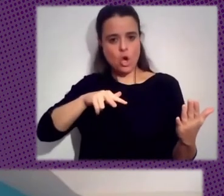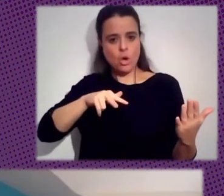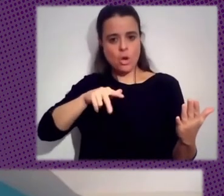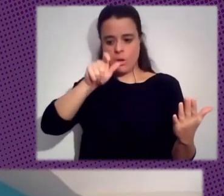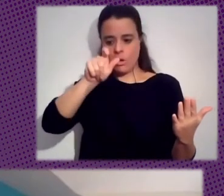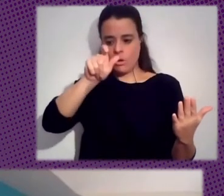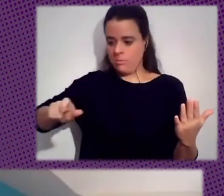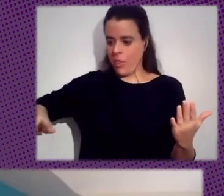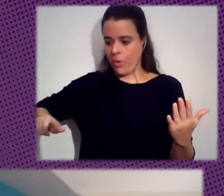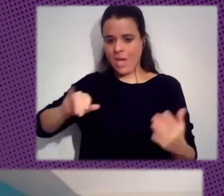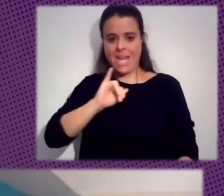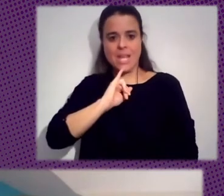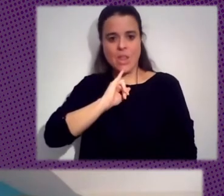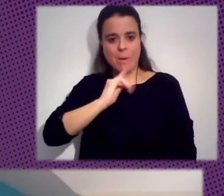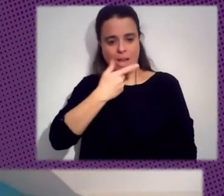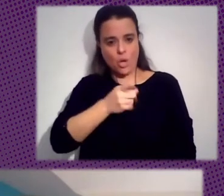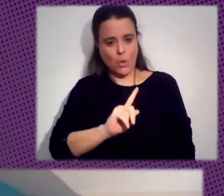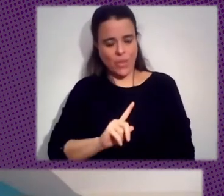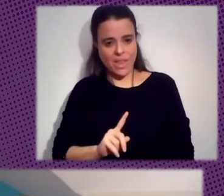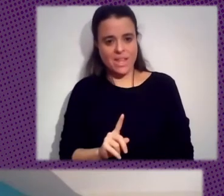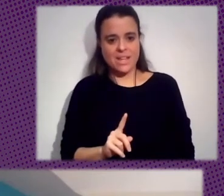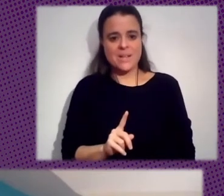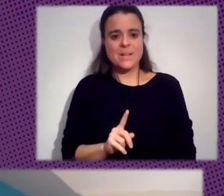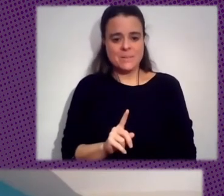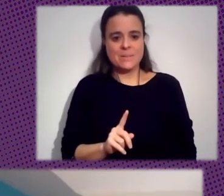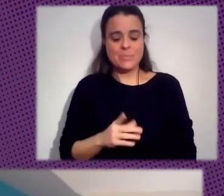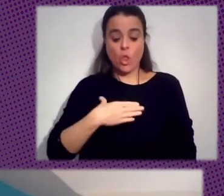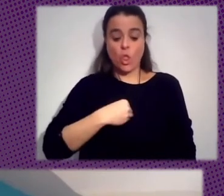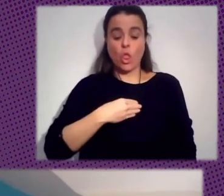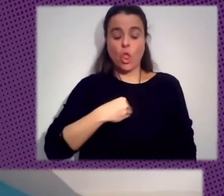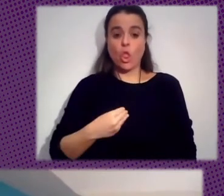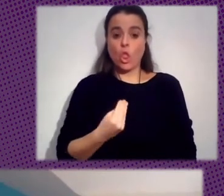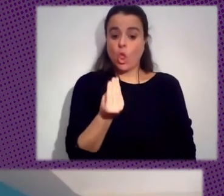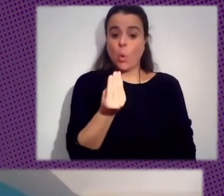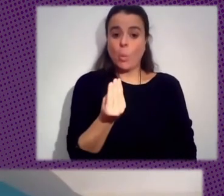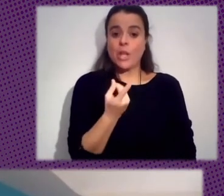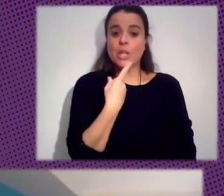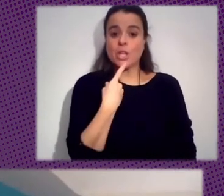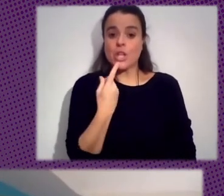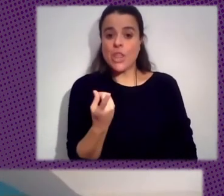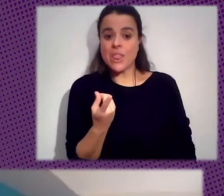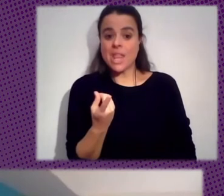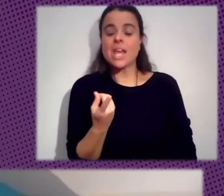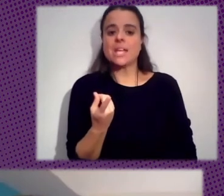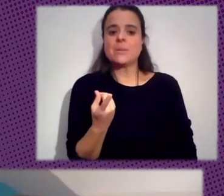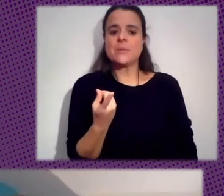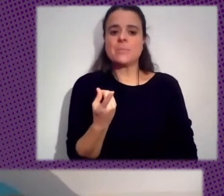Hablaba Español Y El Documento Decía En Parte Y Si Así No Lo Hices O O O